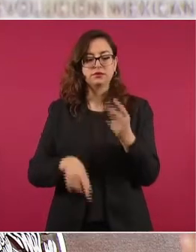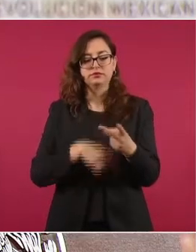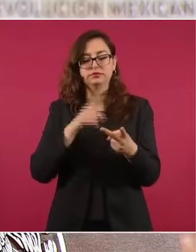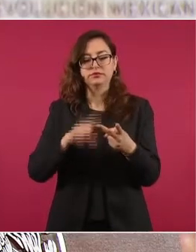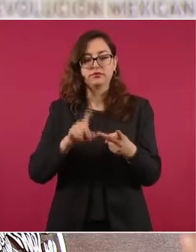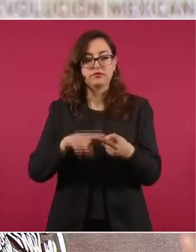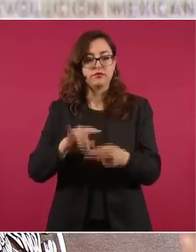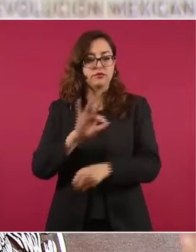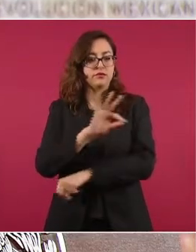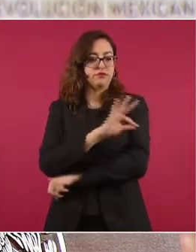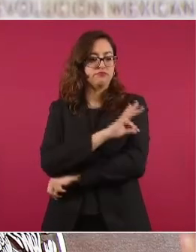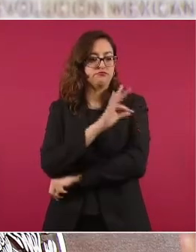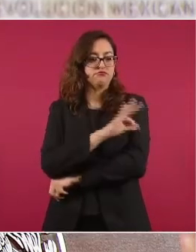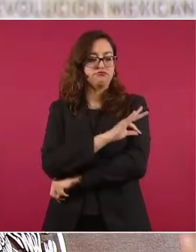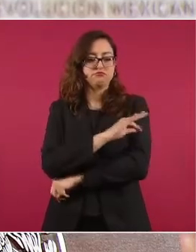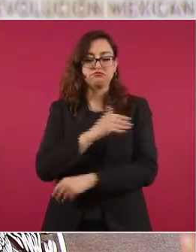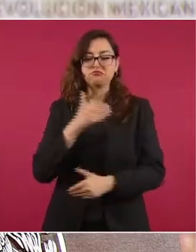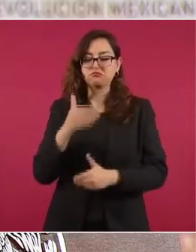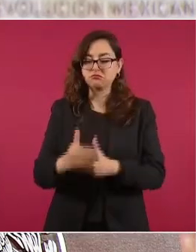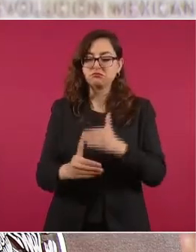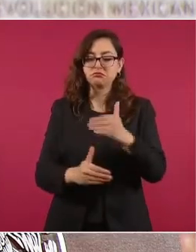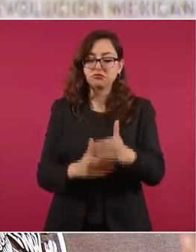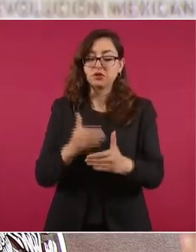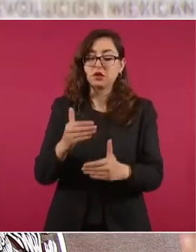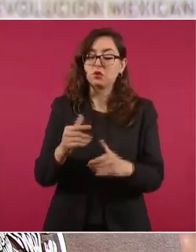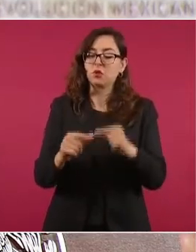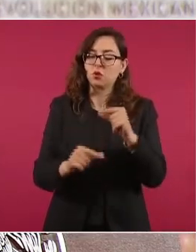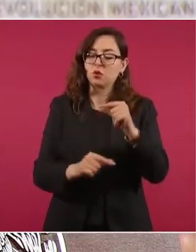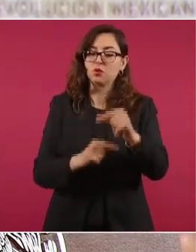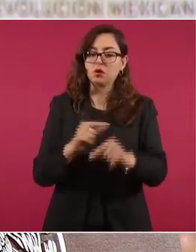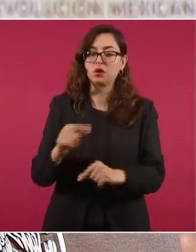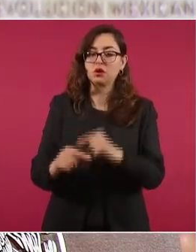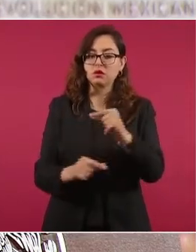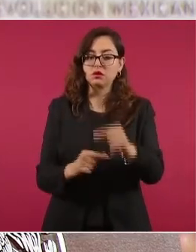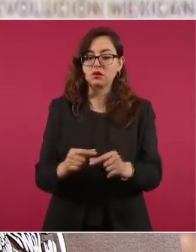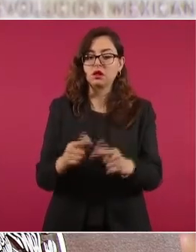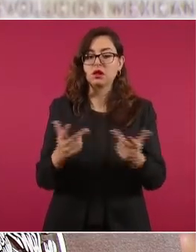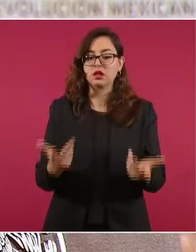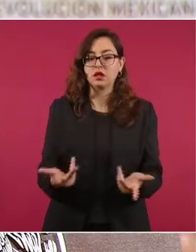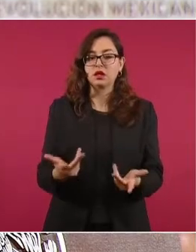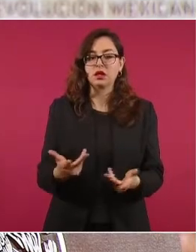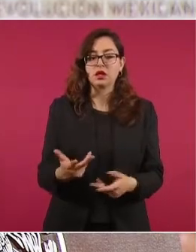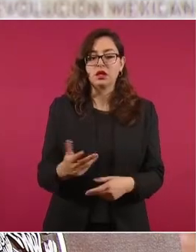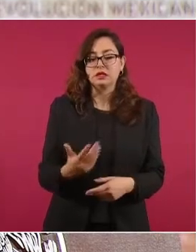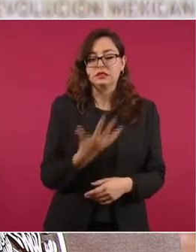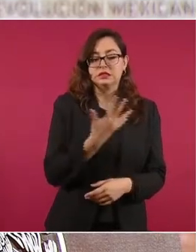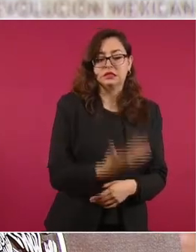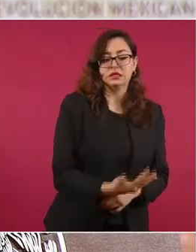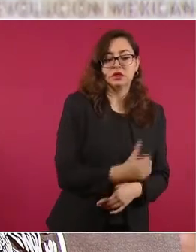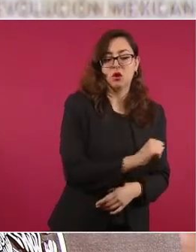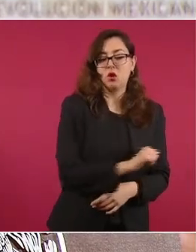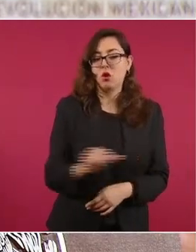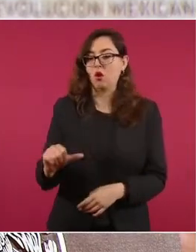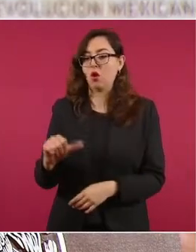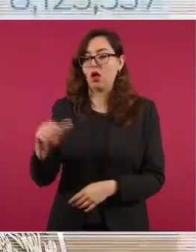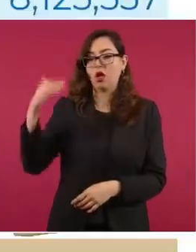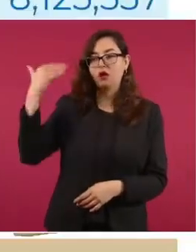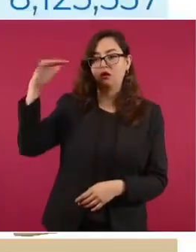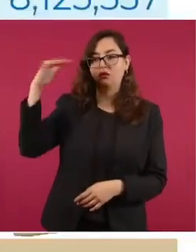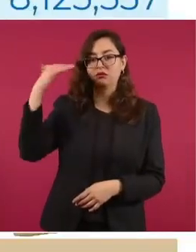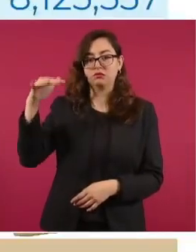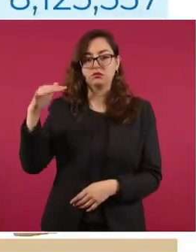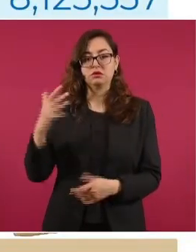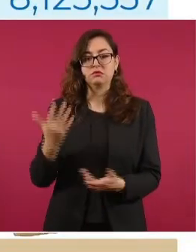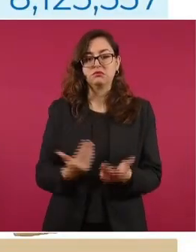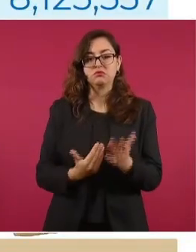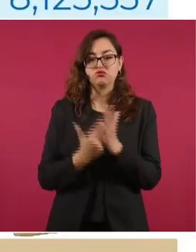semana sólo subió un punto porcentual de 52 a 53 por ciento la cobertura neta en niñas y niños de cinco